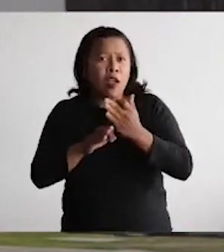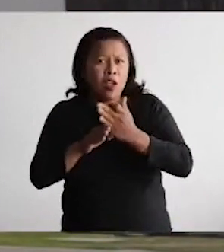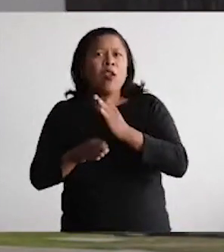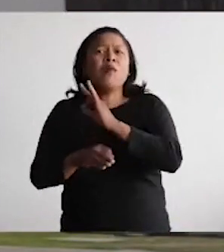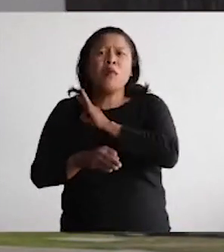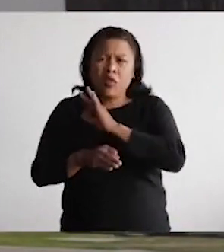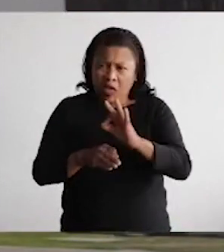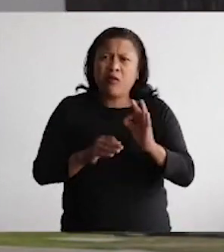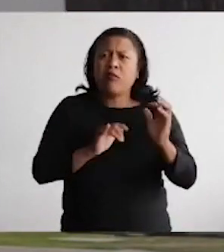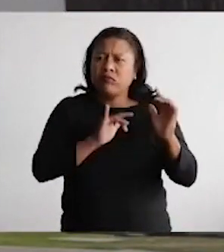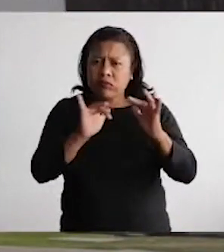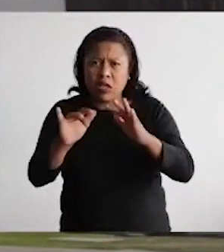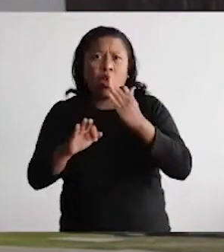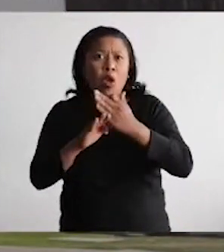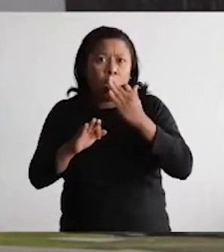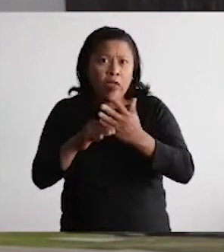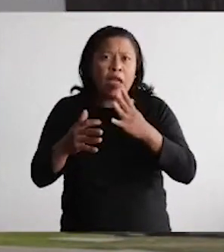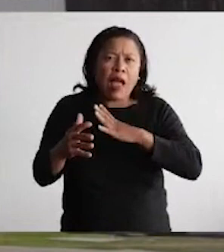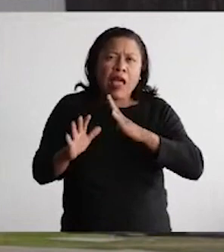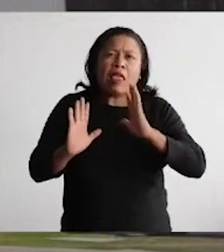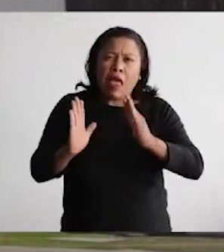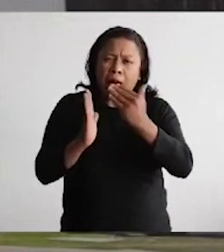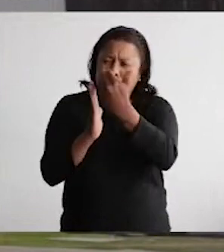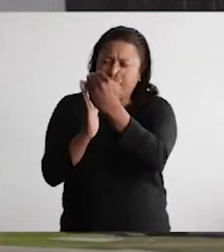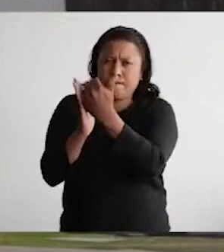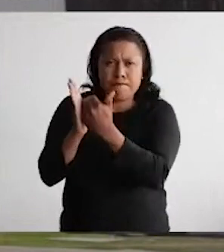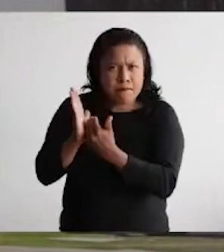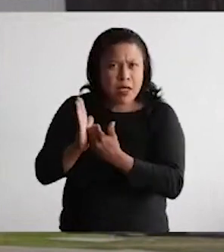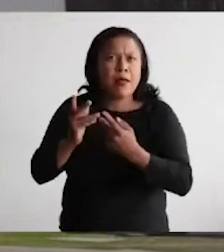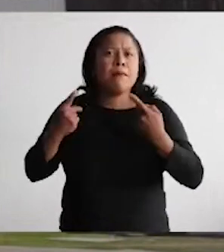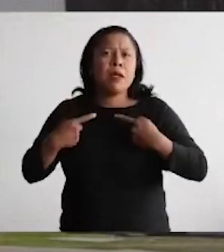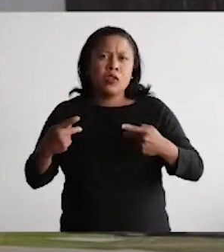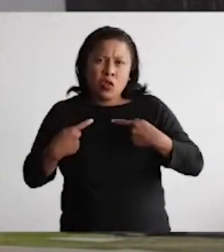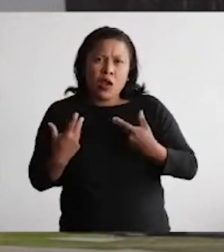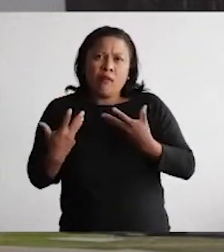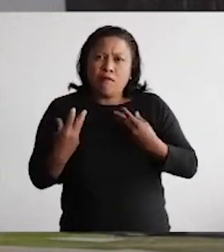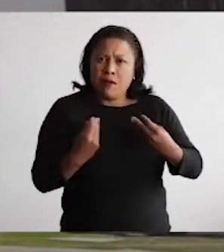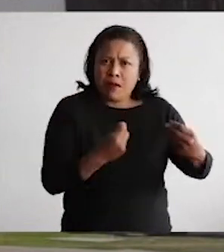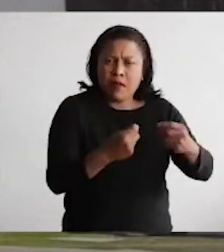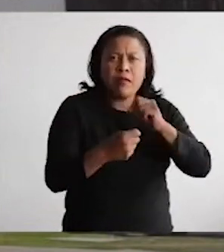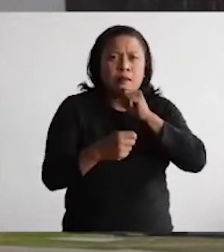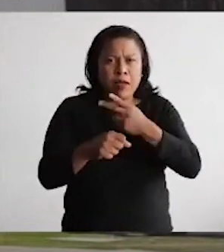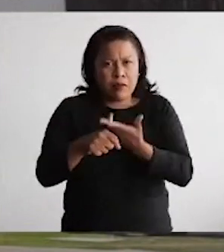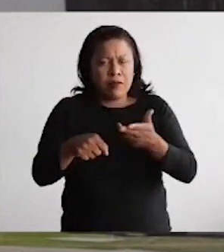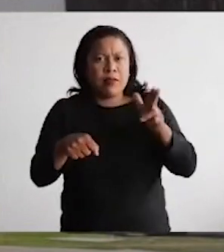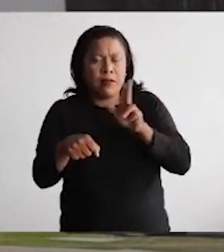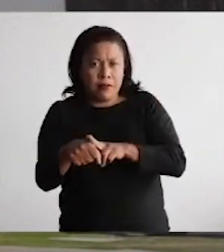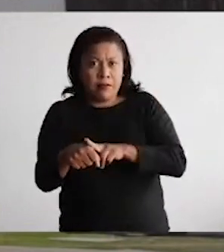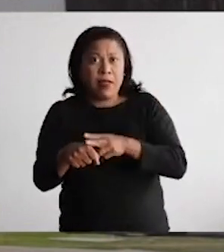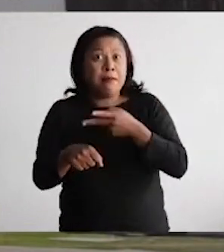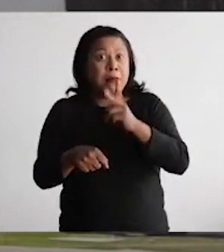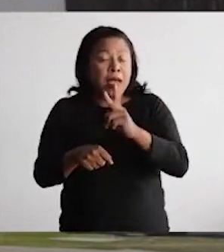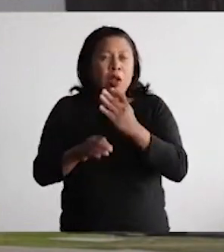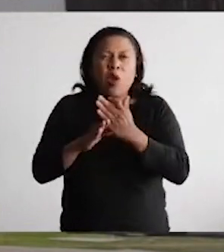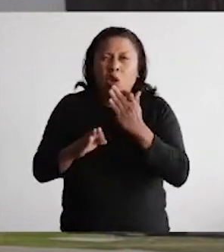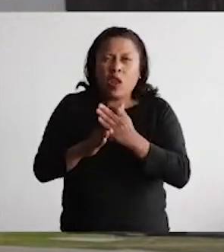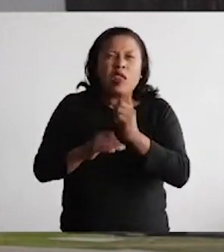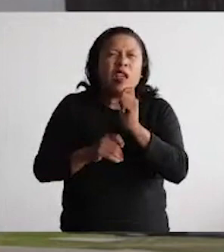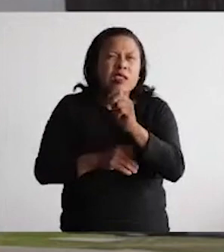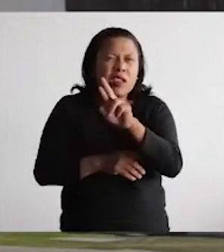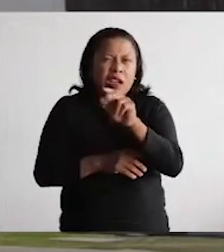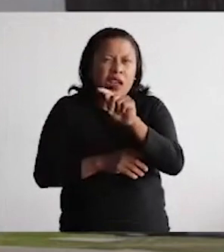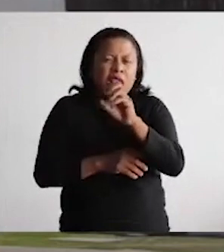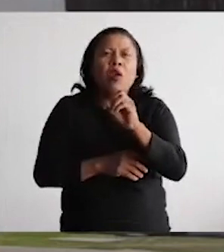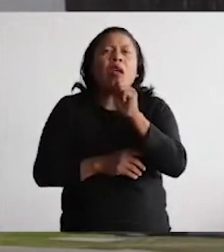disfrutar. Ha habido un nivel importante de disminución en el número de casos de hospitalización, pero nuestro gran